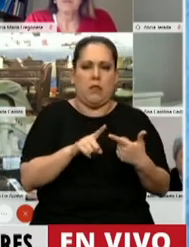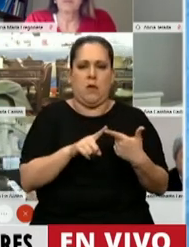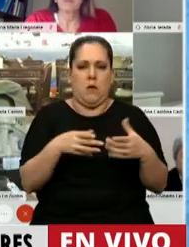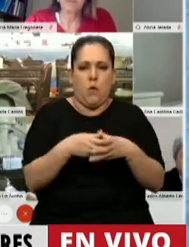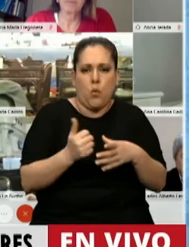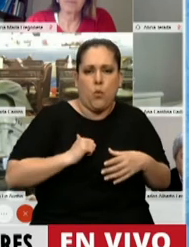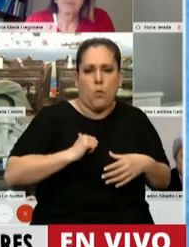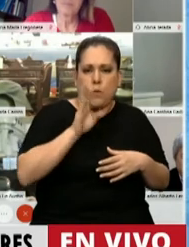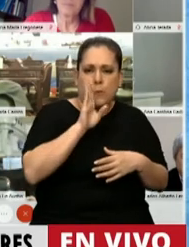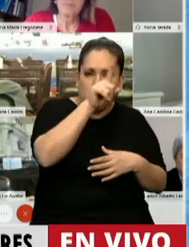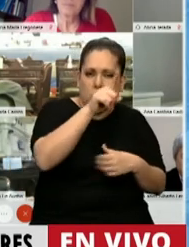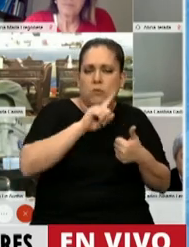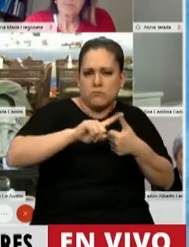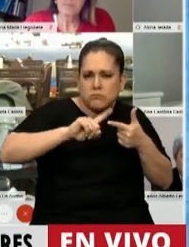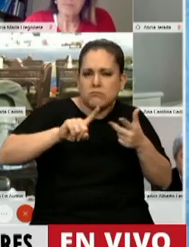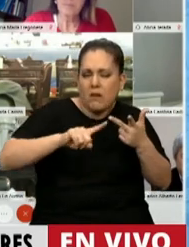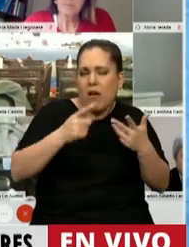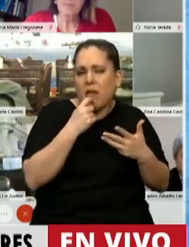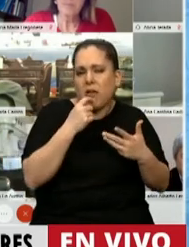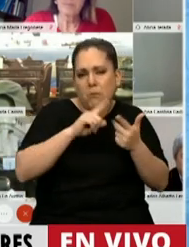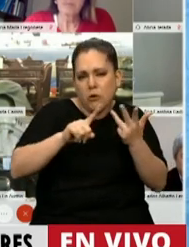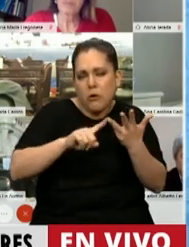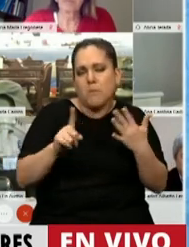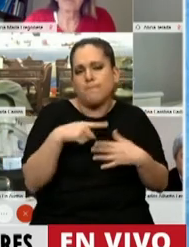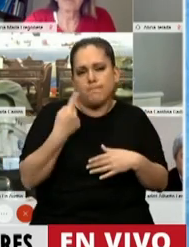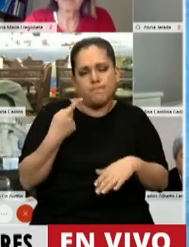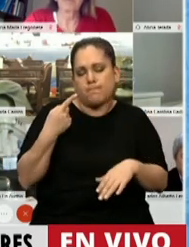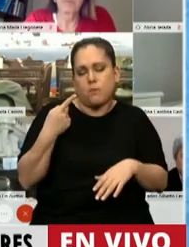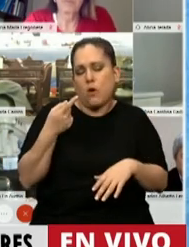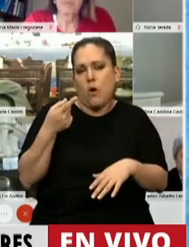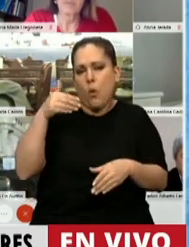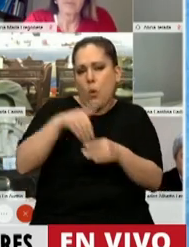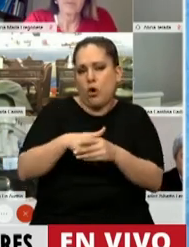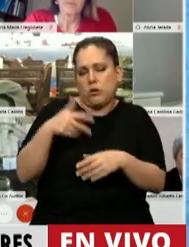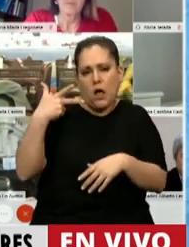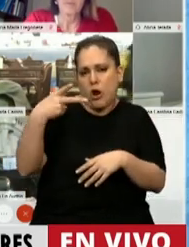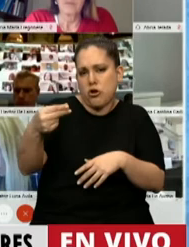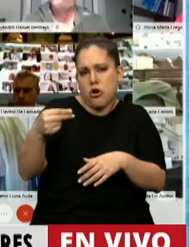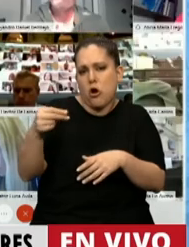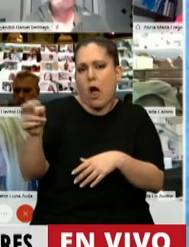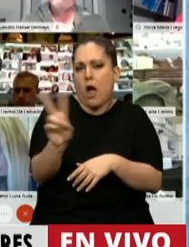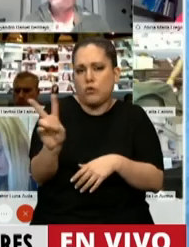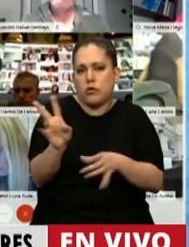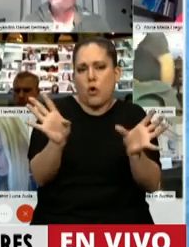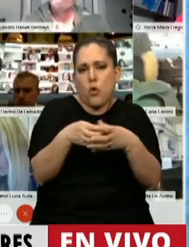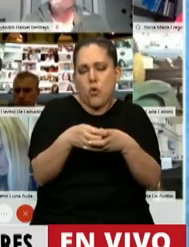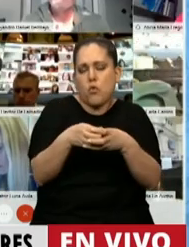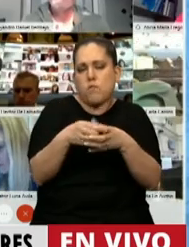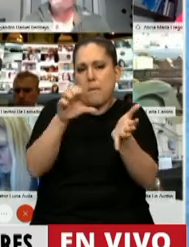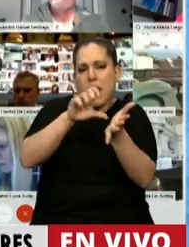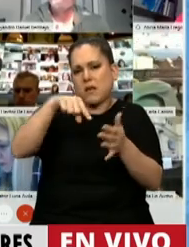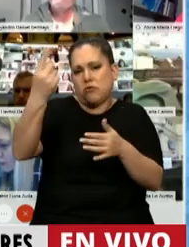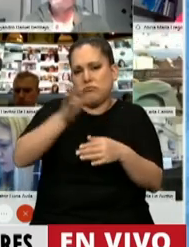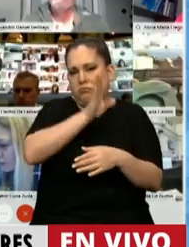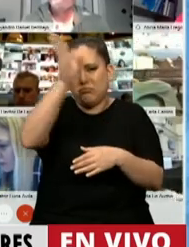norteamericanas y demás. Por eso, al contrario, vamos a votar en contra de estas autorizaciones, pero quiero insistir en que no solo eso, sino